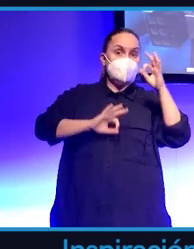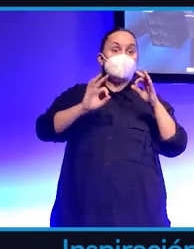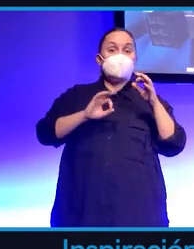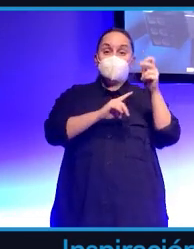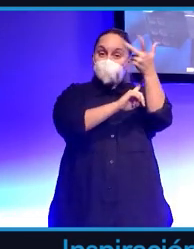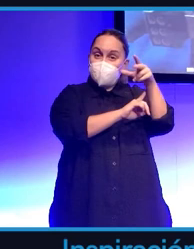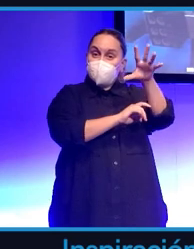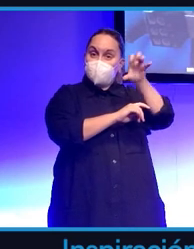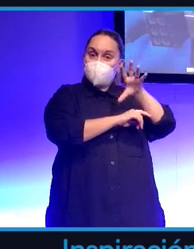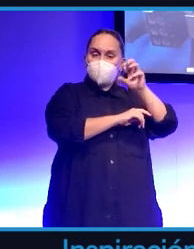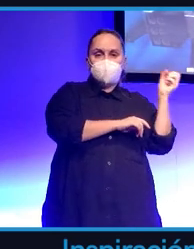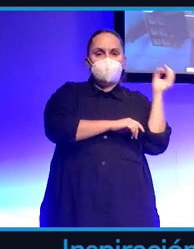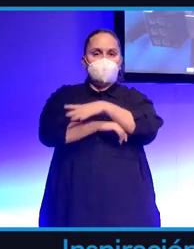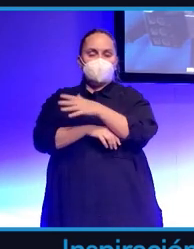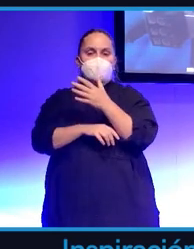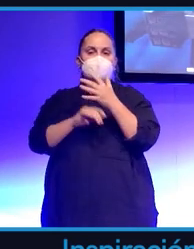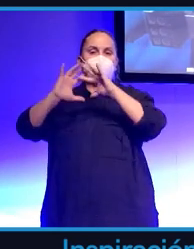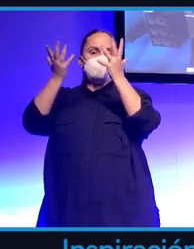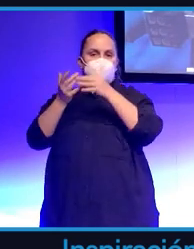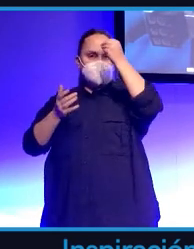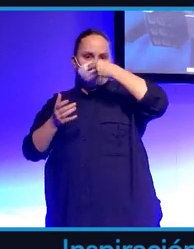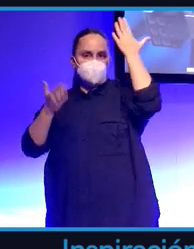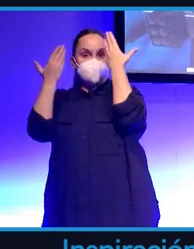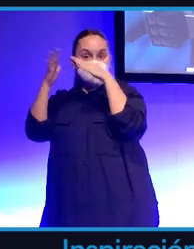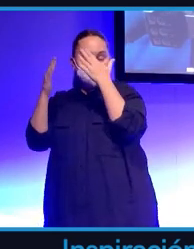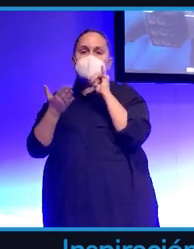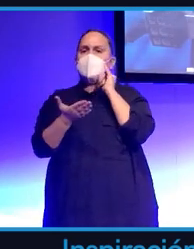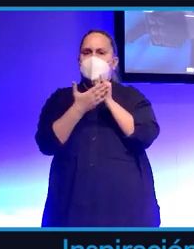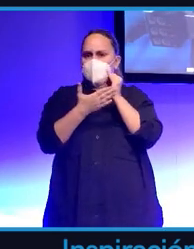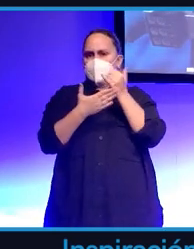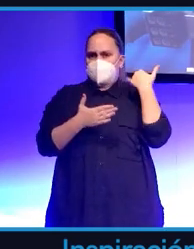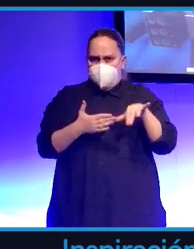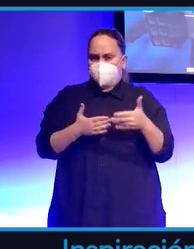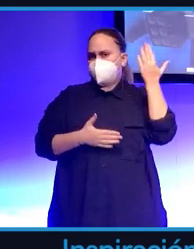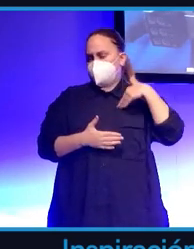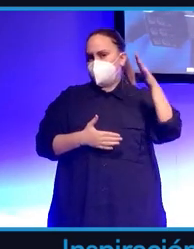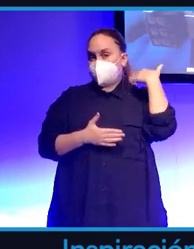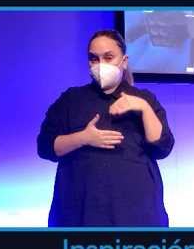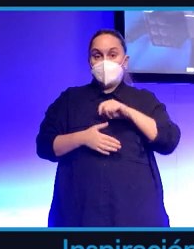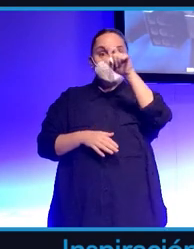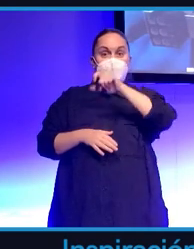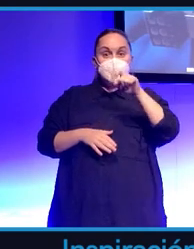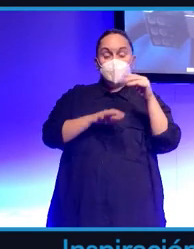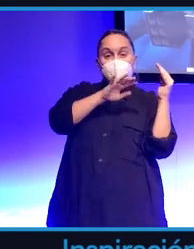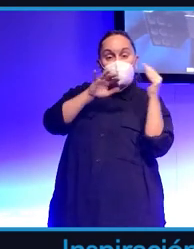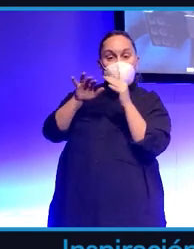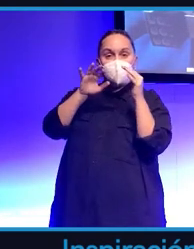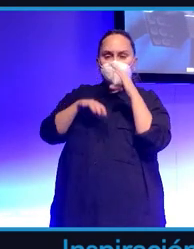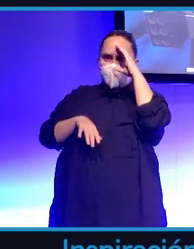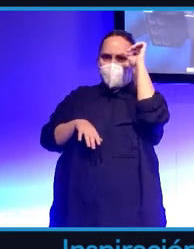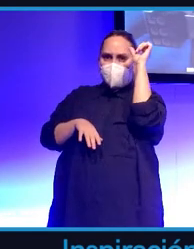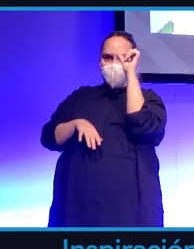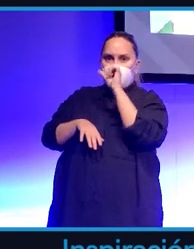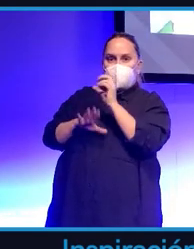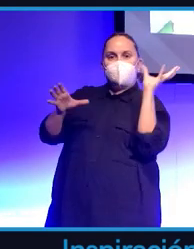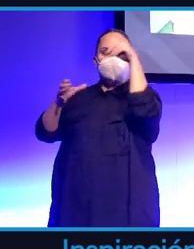metaverso que está creando Facebook se hizo una prueba ya con unos primeros test con estos conciertos y la gente estuvo hora y media dentro del